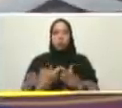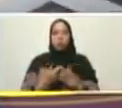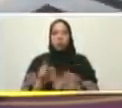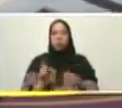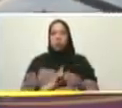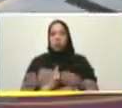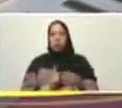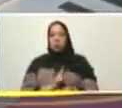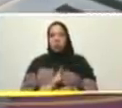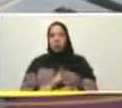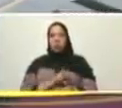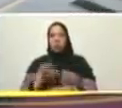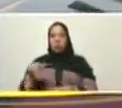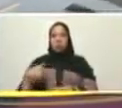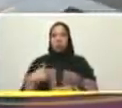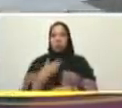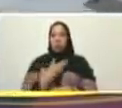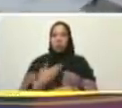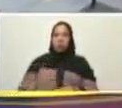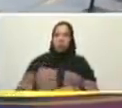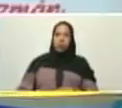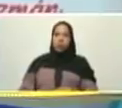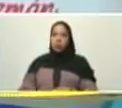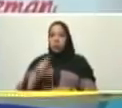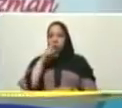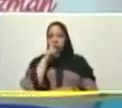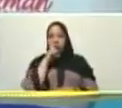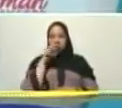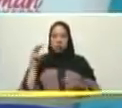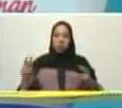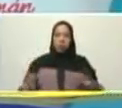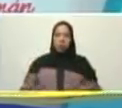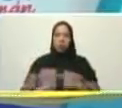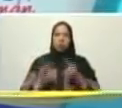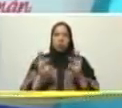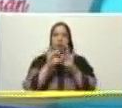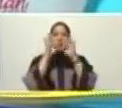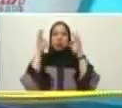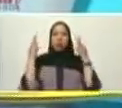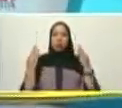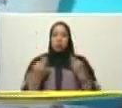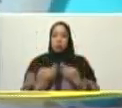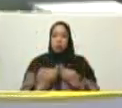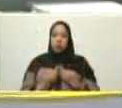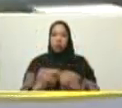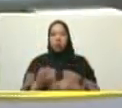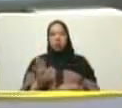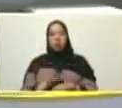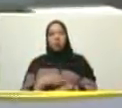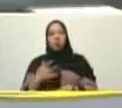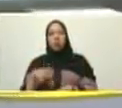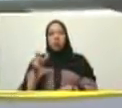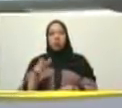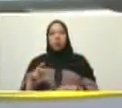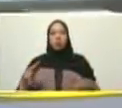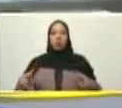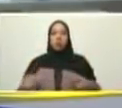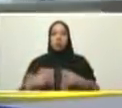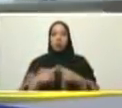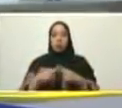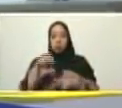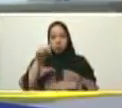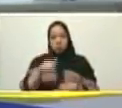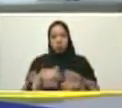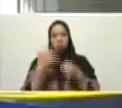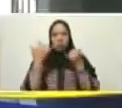ser por nuestro presidente Nicolás Maduro vamos a encontrarnos con la familia de Lisbeth Puentes porque es la familia que va a recibir en este